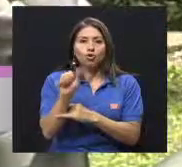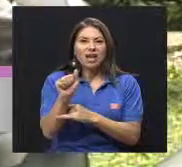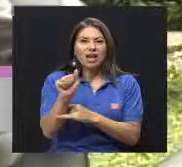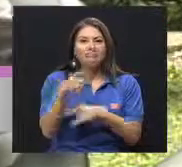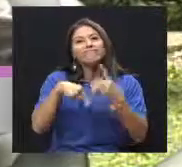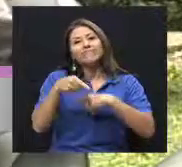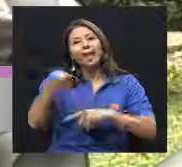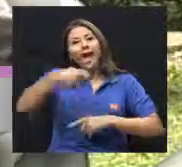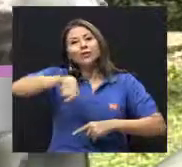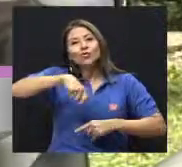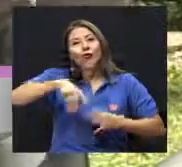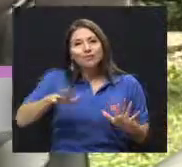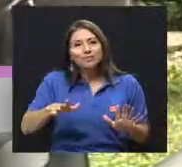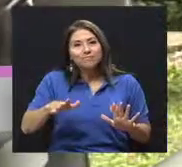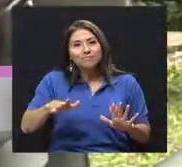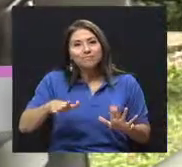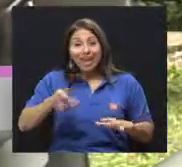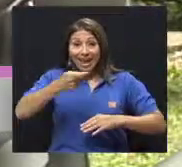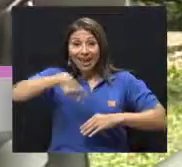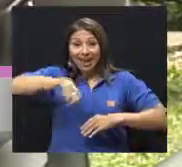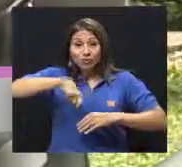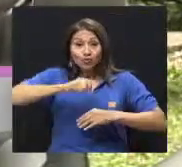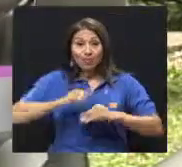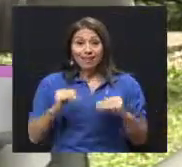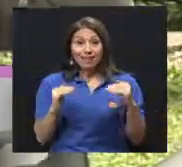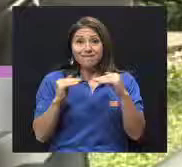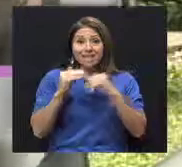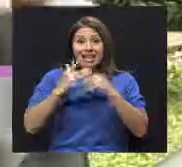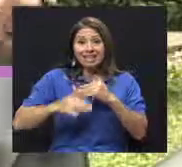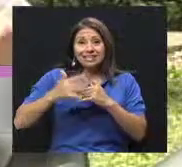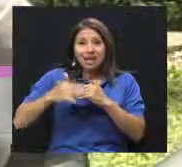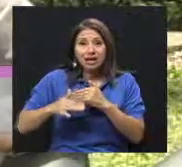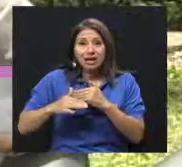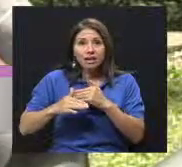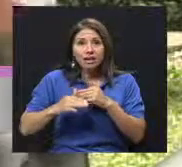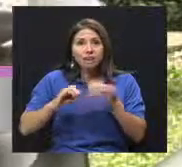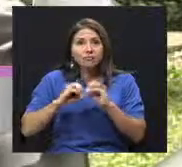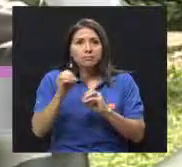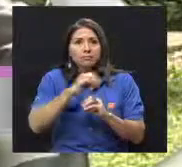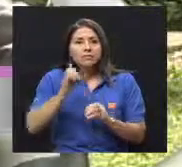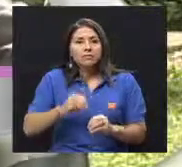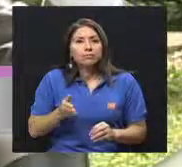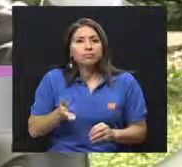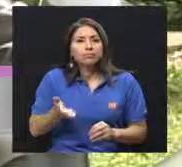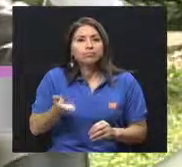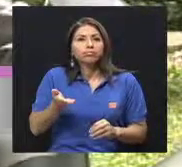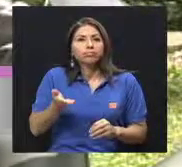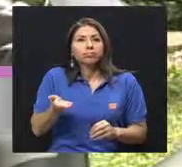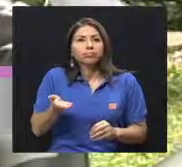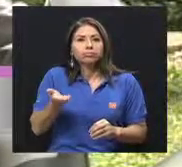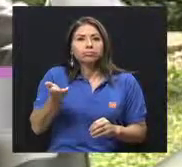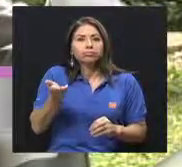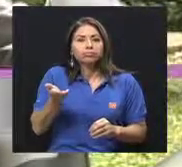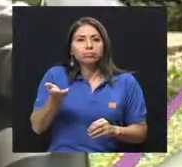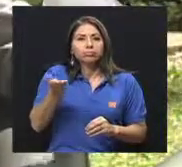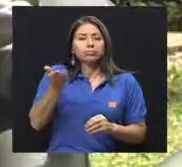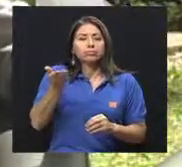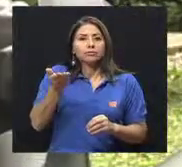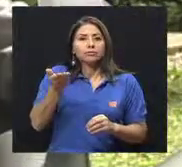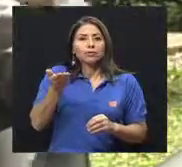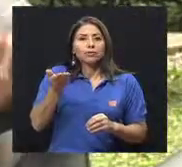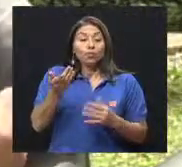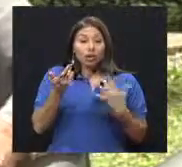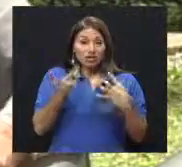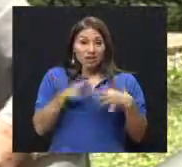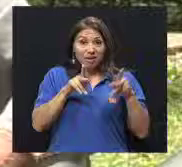Este azúcar sube en la sangre y sube y cada vez que sube, después